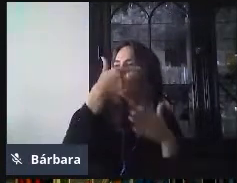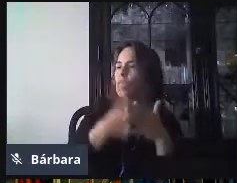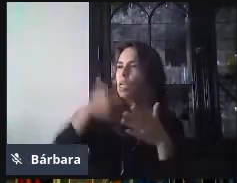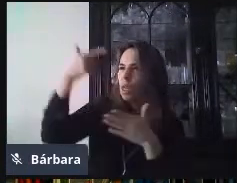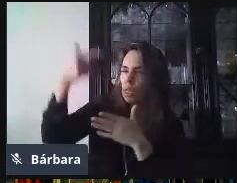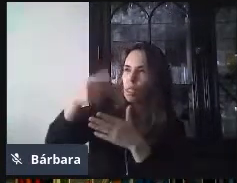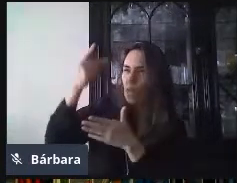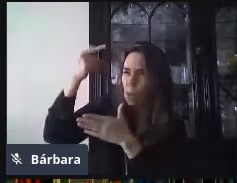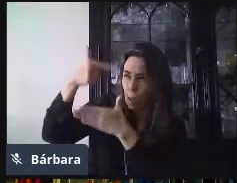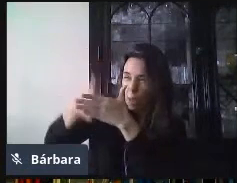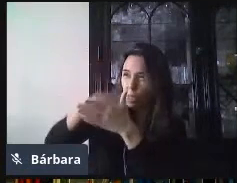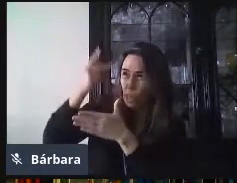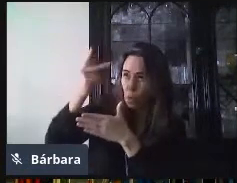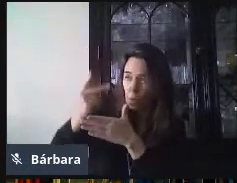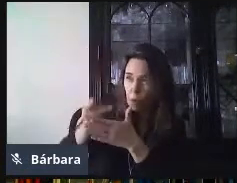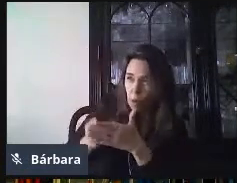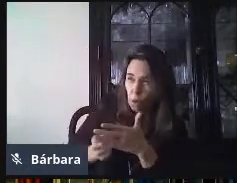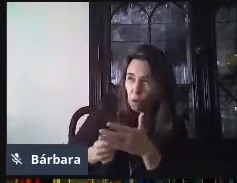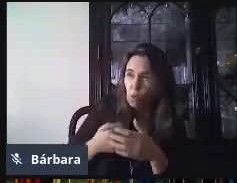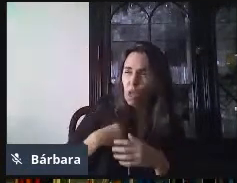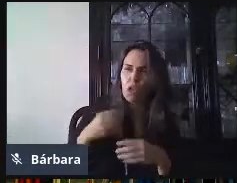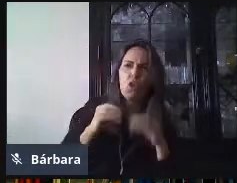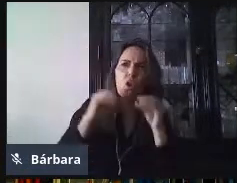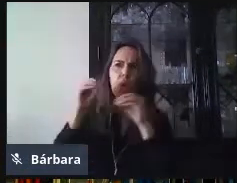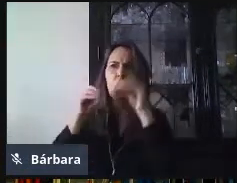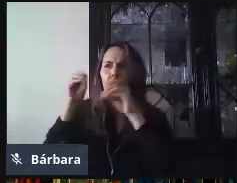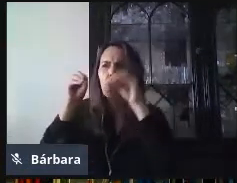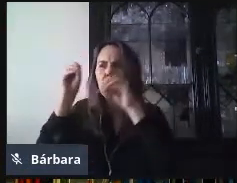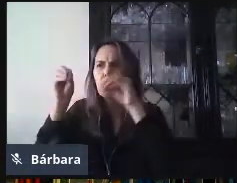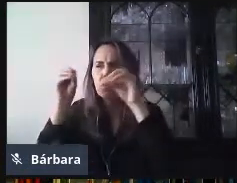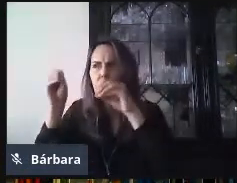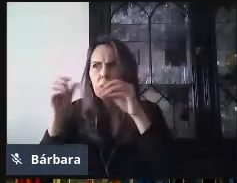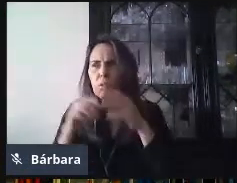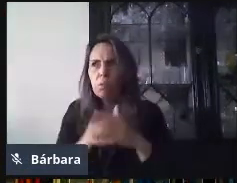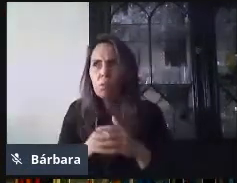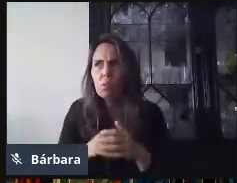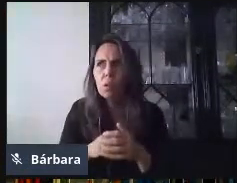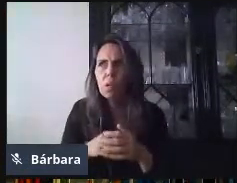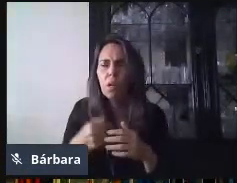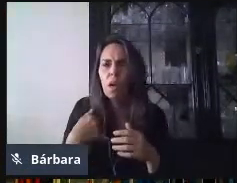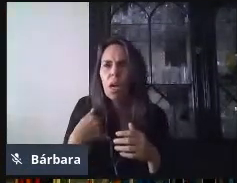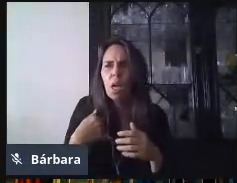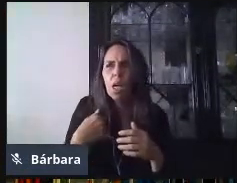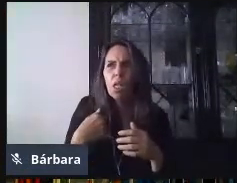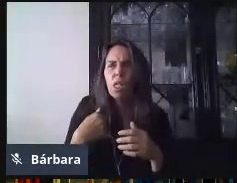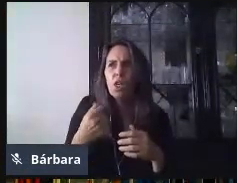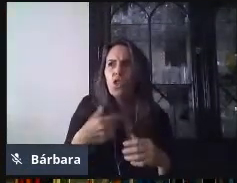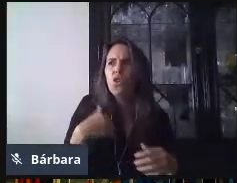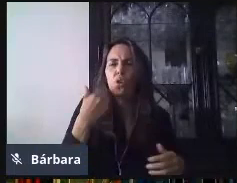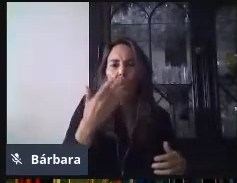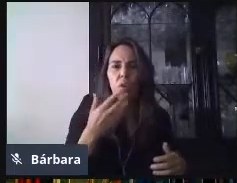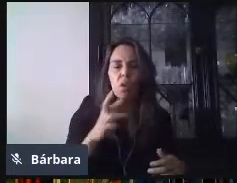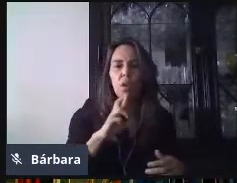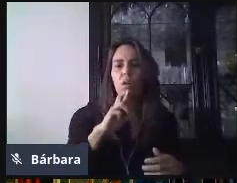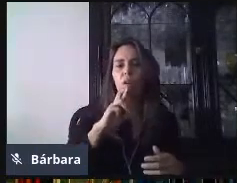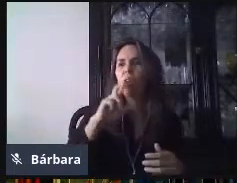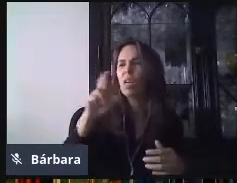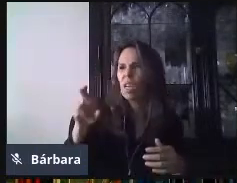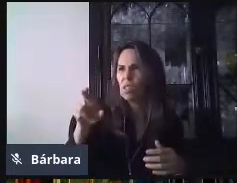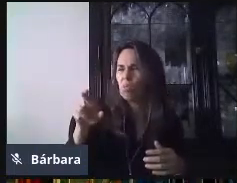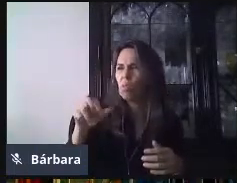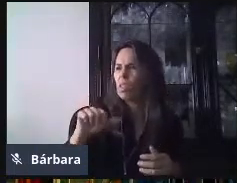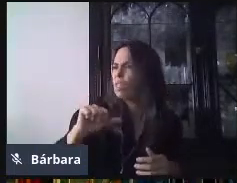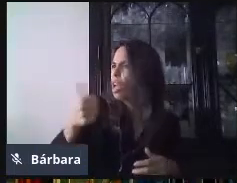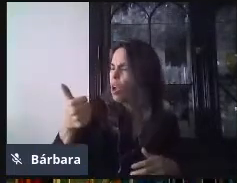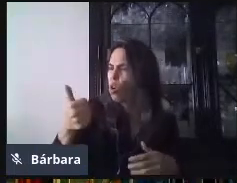edición de eso. En este caso, tú nos hablas que podías borrar preguntas, pero ¿qué tal si yo necesito editar la respuesta? A lo mejor quiero poner otro tipo de